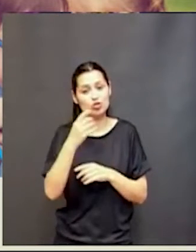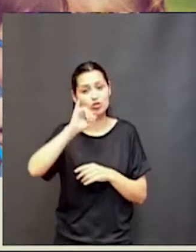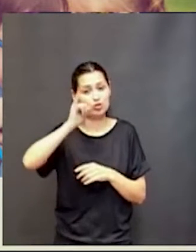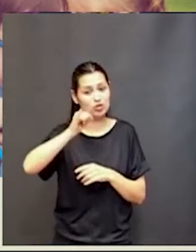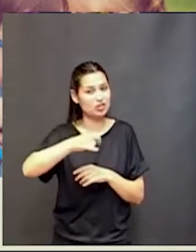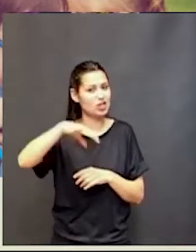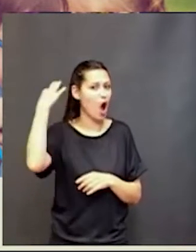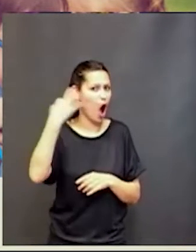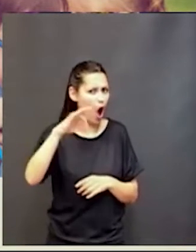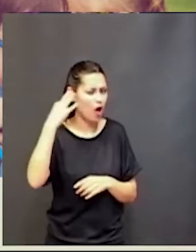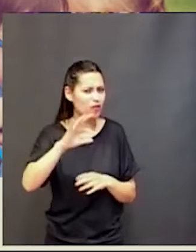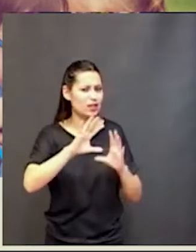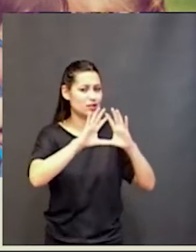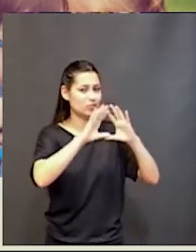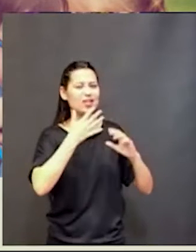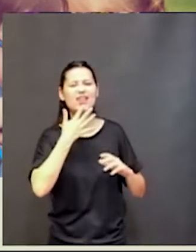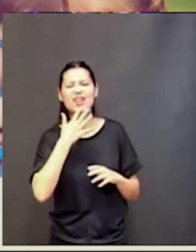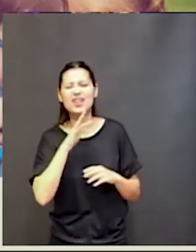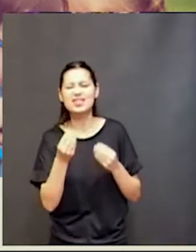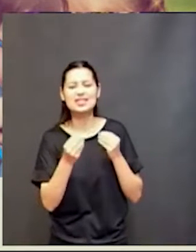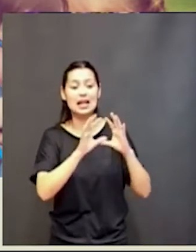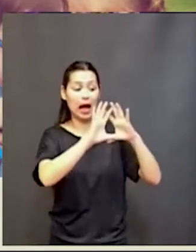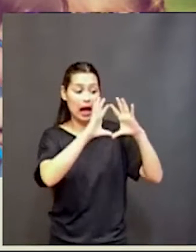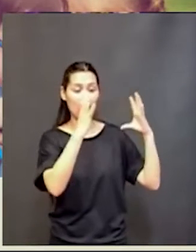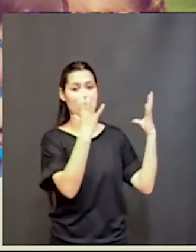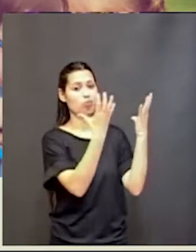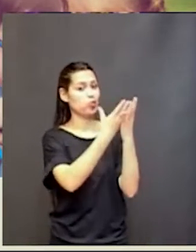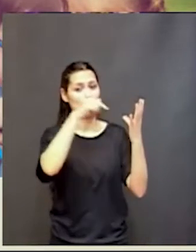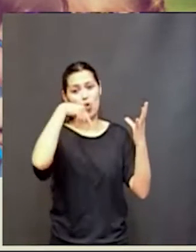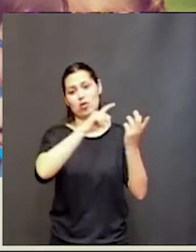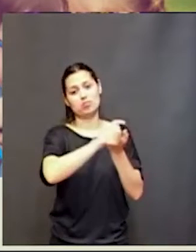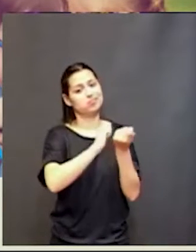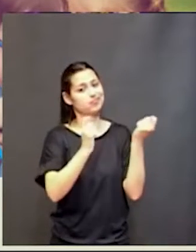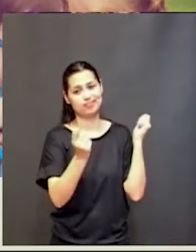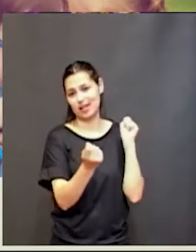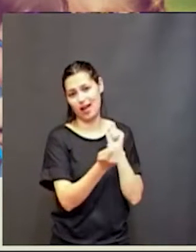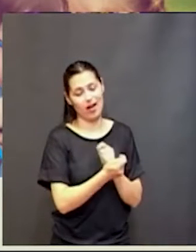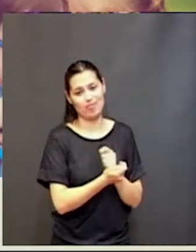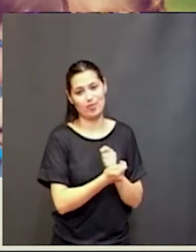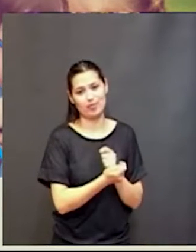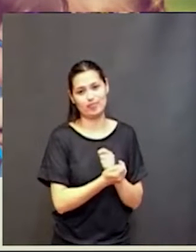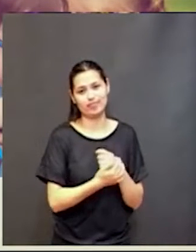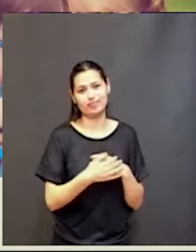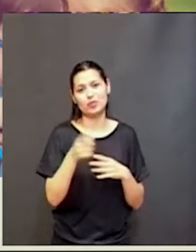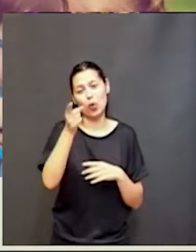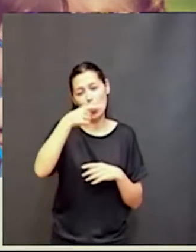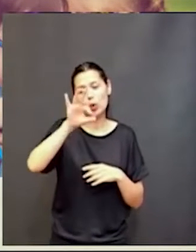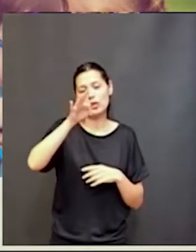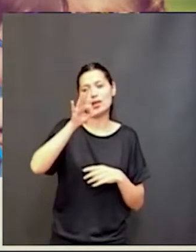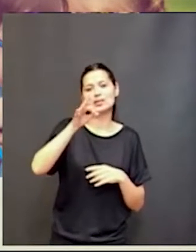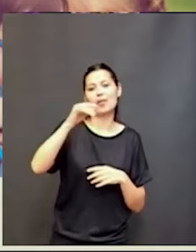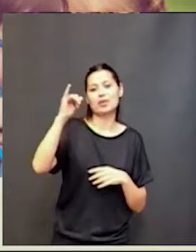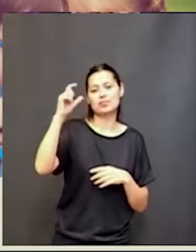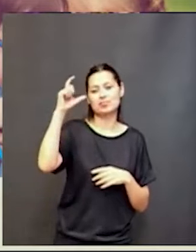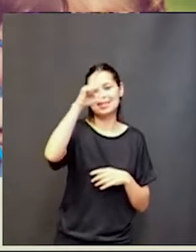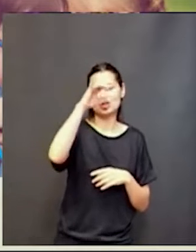posibilidad, esa hermosa parque del conocimiento, todo lo que es la influencia de la escuela de robótica, todo lo que los